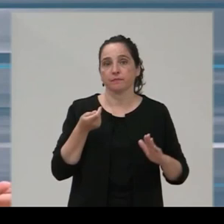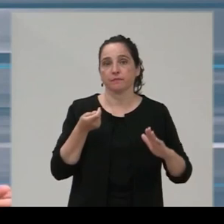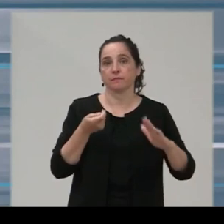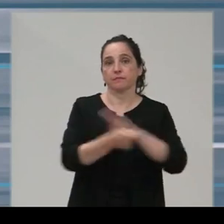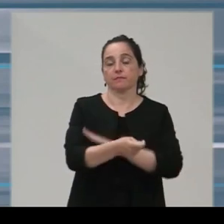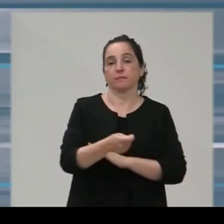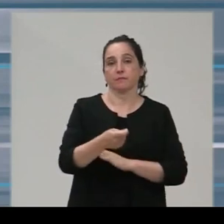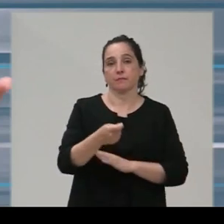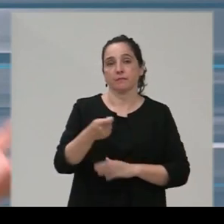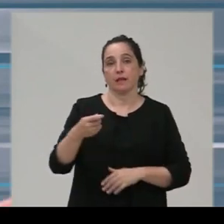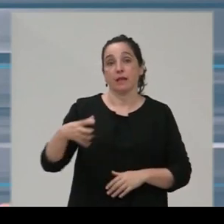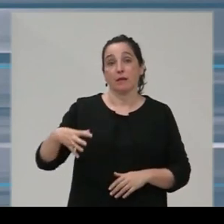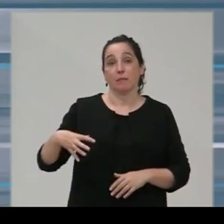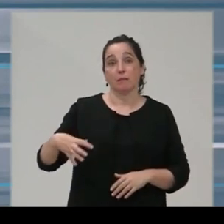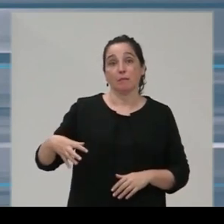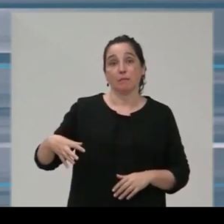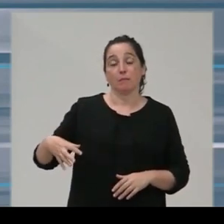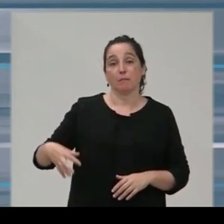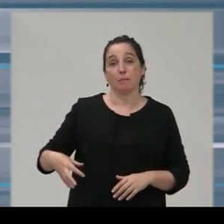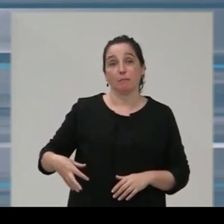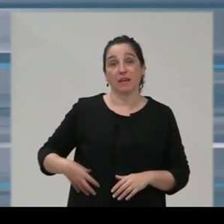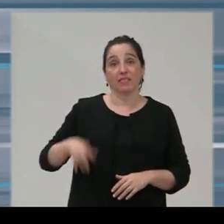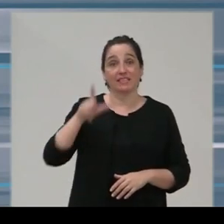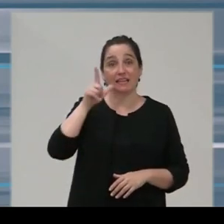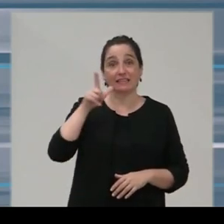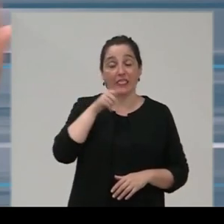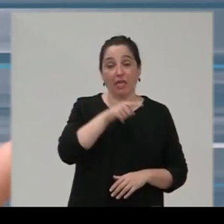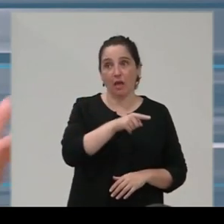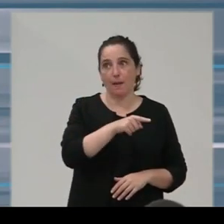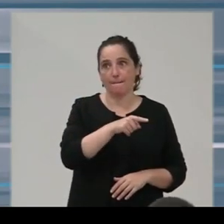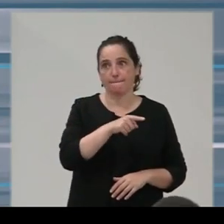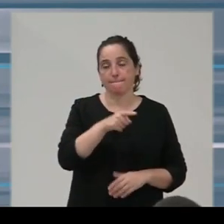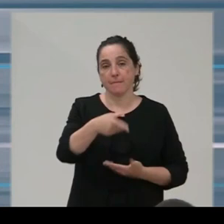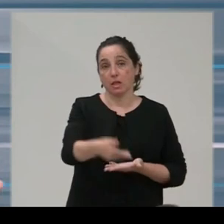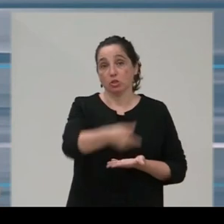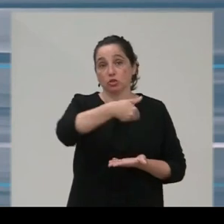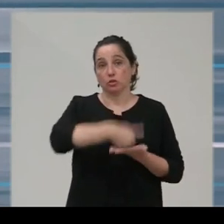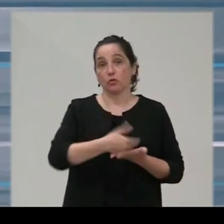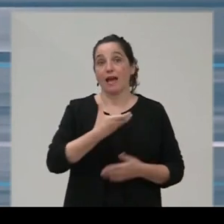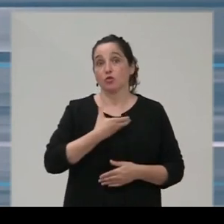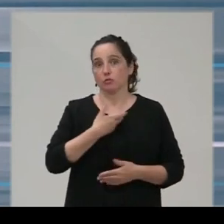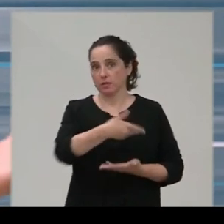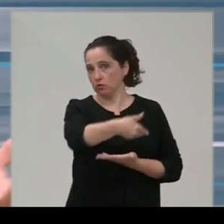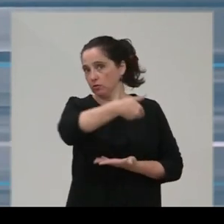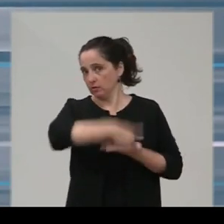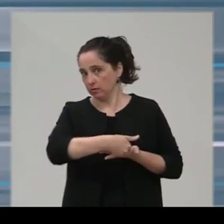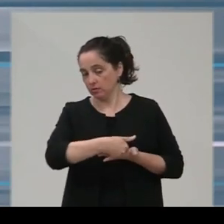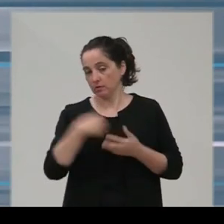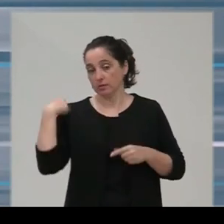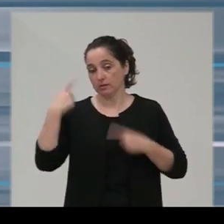del princesa Leticia pues estamos hablando la solicitud del ayuntamiento la que ha venido haciendo